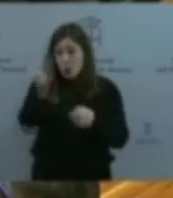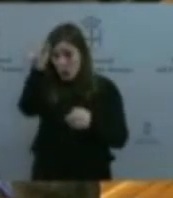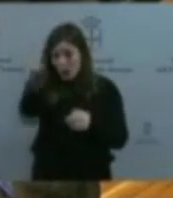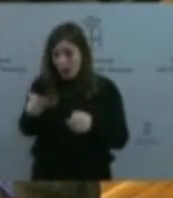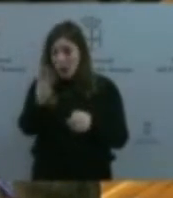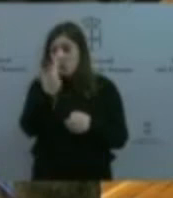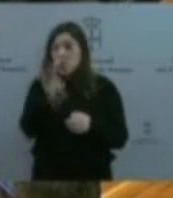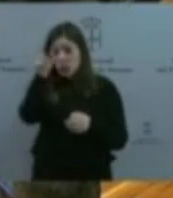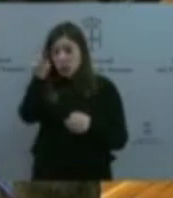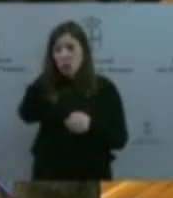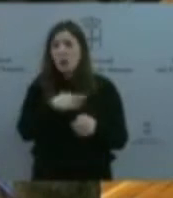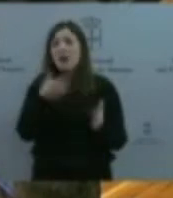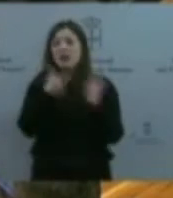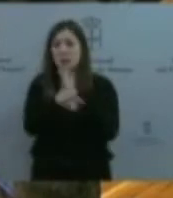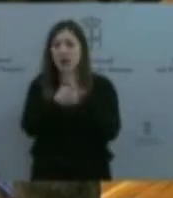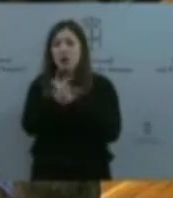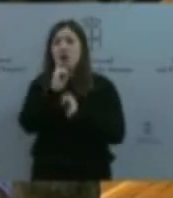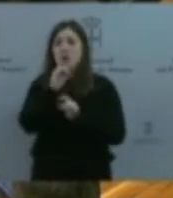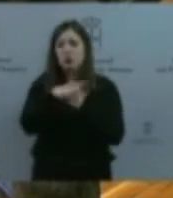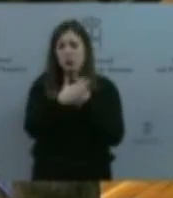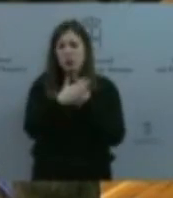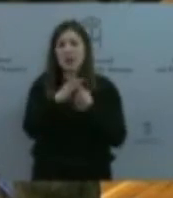la situación. Señora Rodríguez.